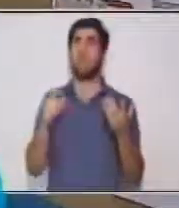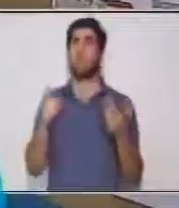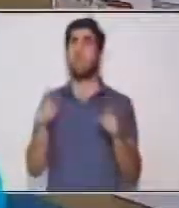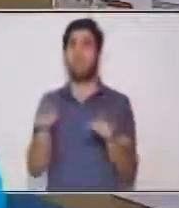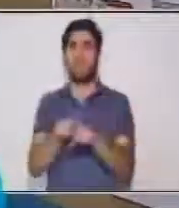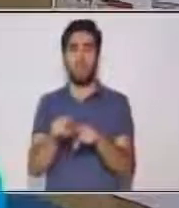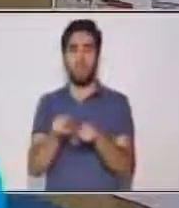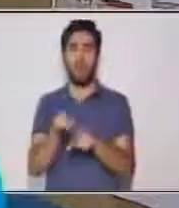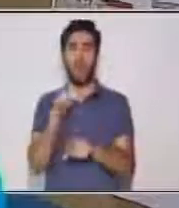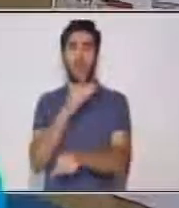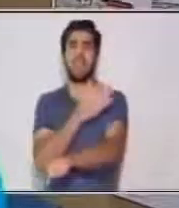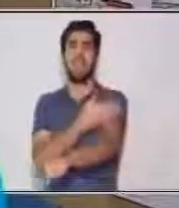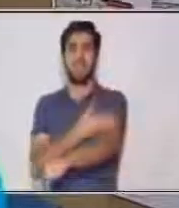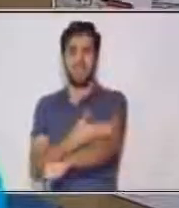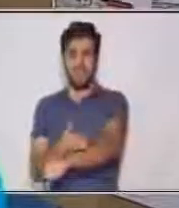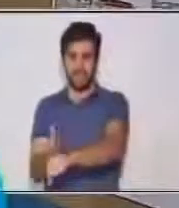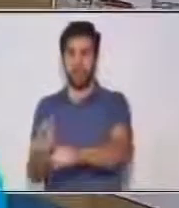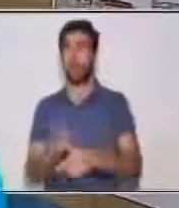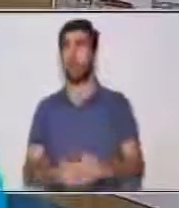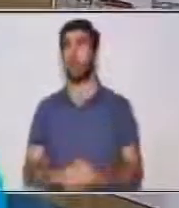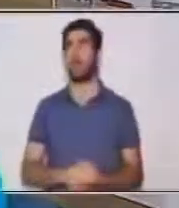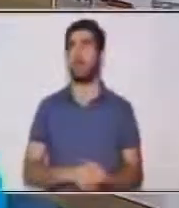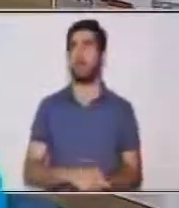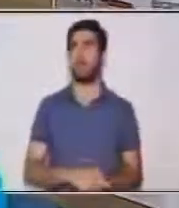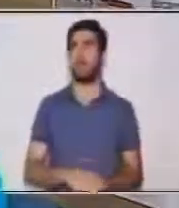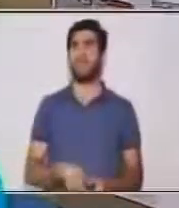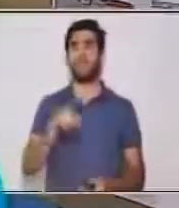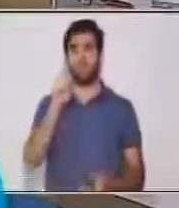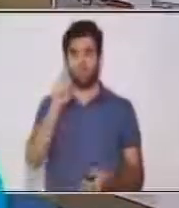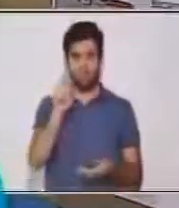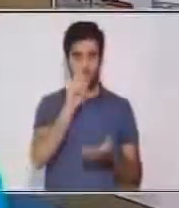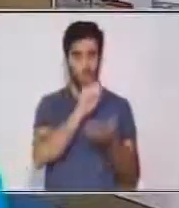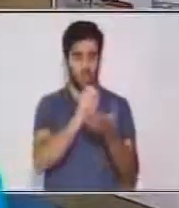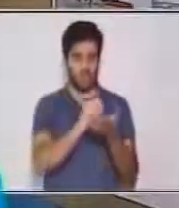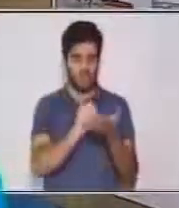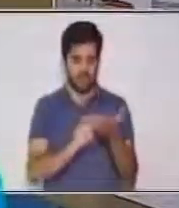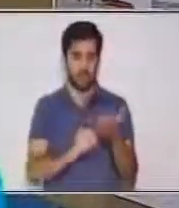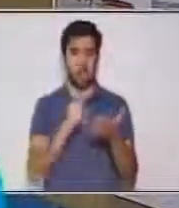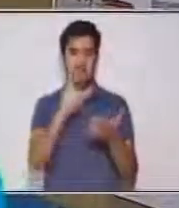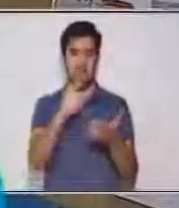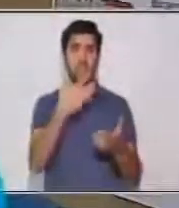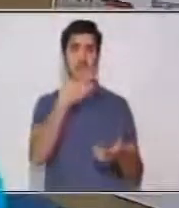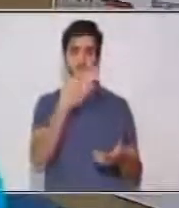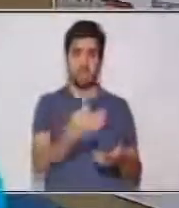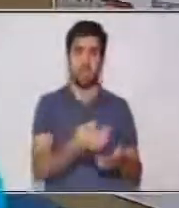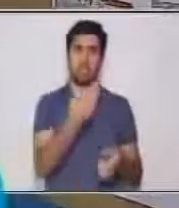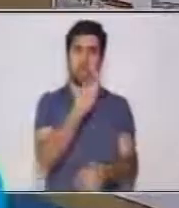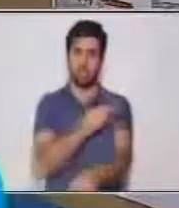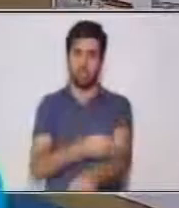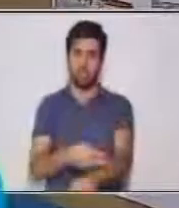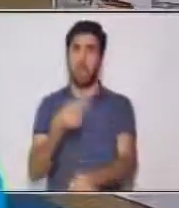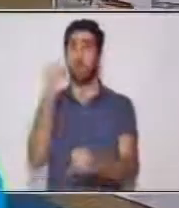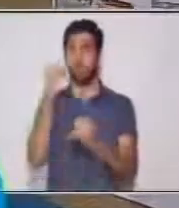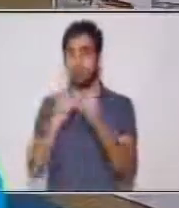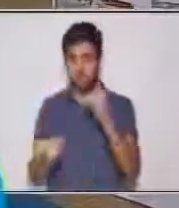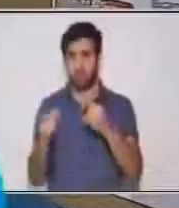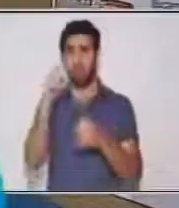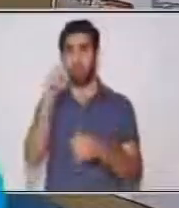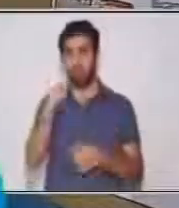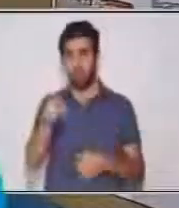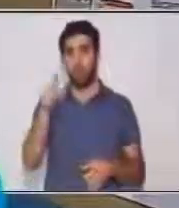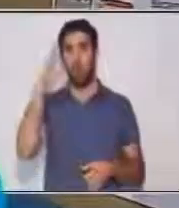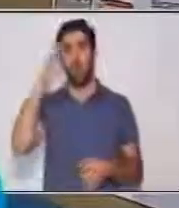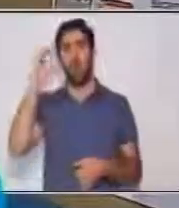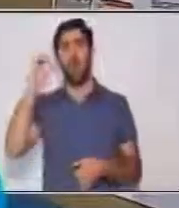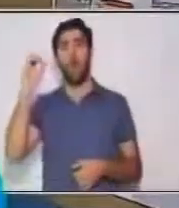crónica informativa. Vas a escribir el hecho y también vas a escribir qué opinión le